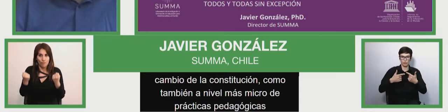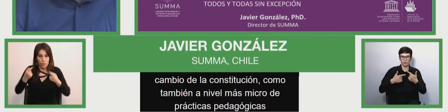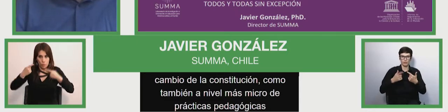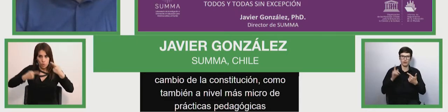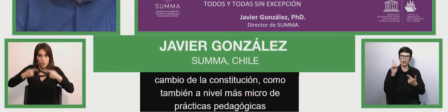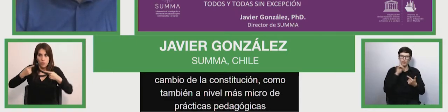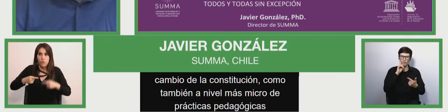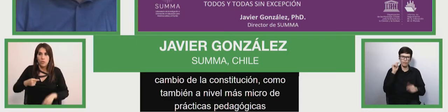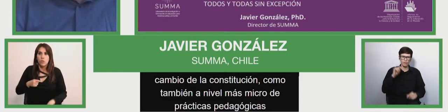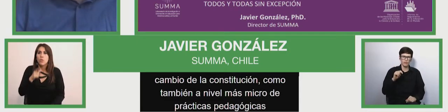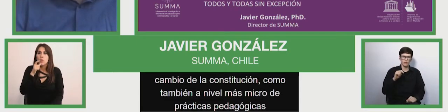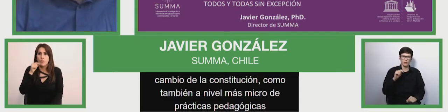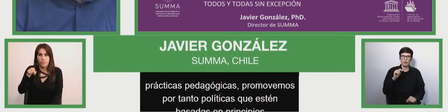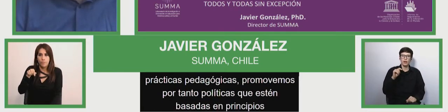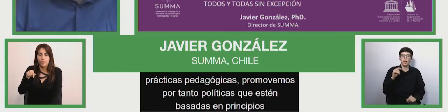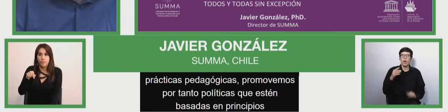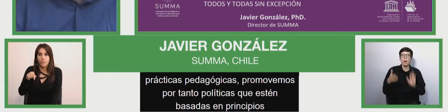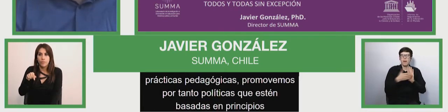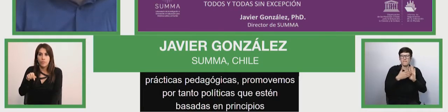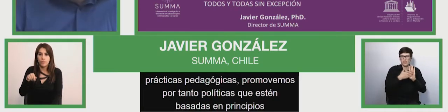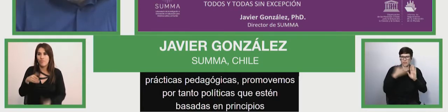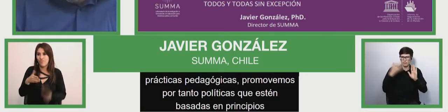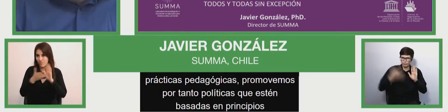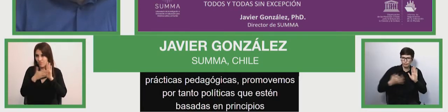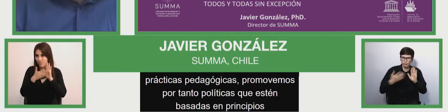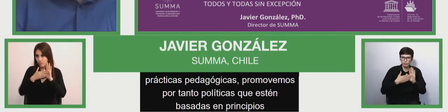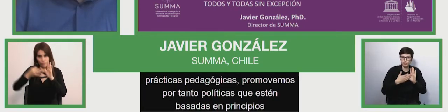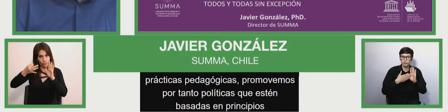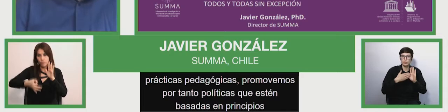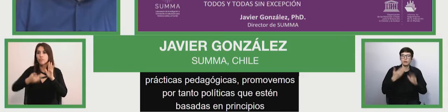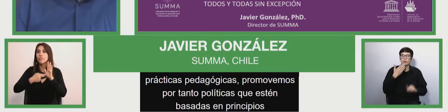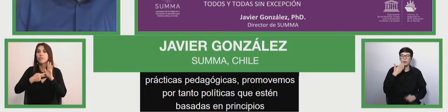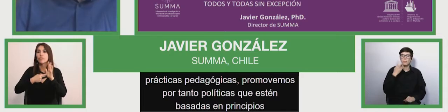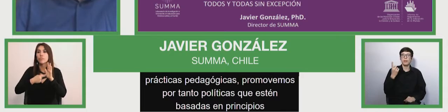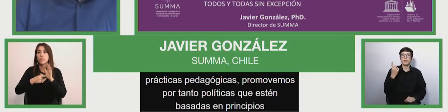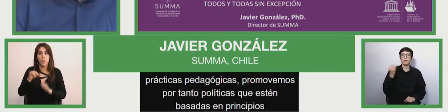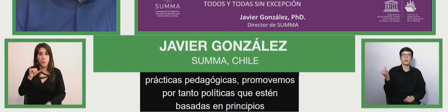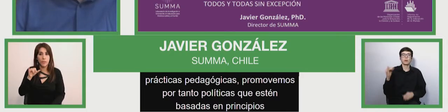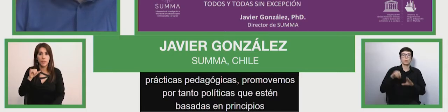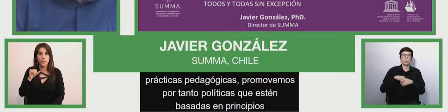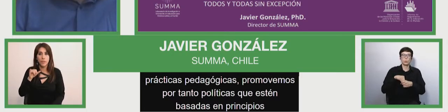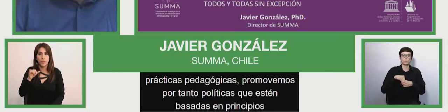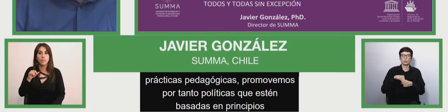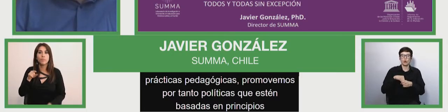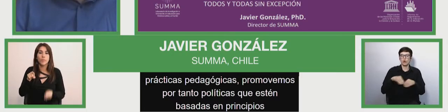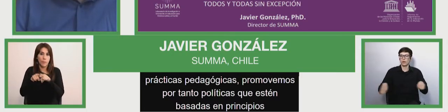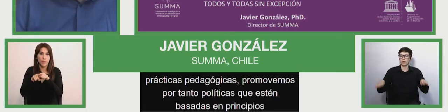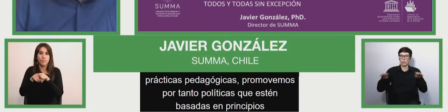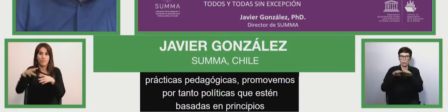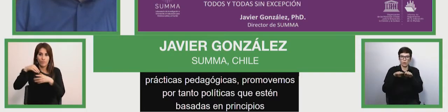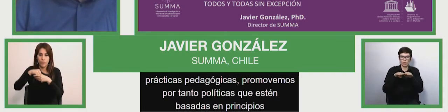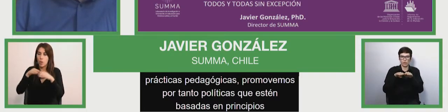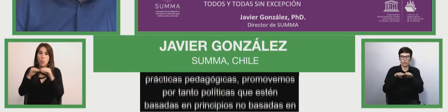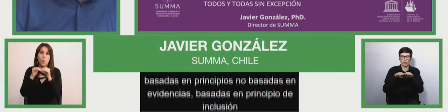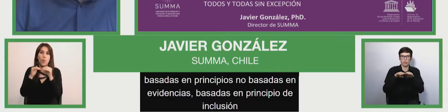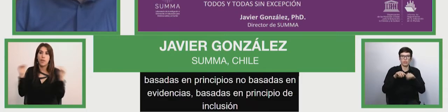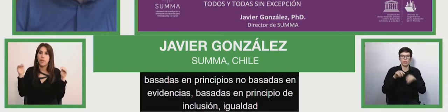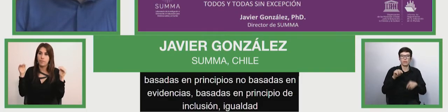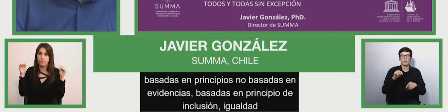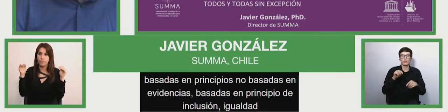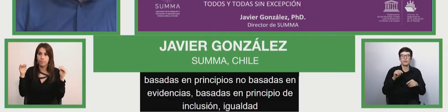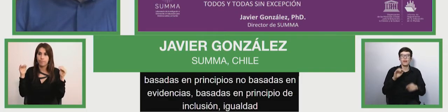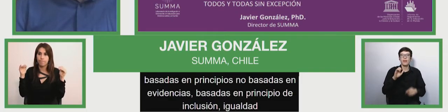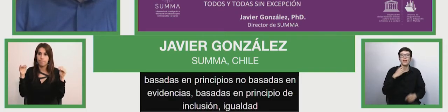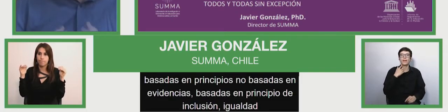que eh, no basadas en evidencia, basadas en principios de inclusión, de igualdad, eh, de